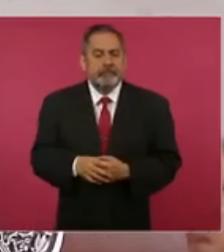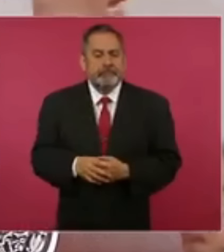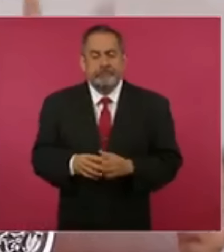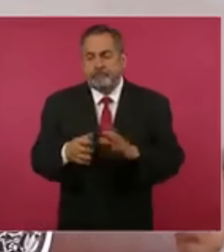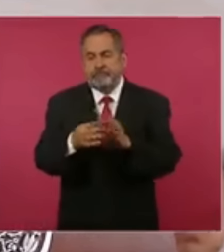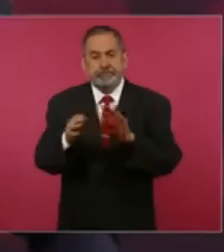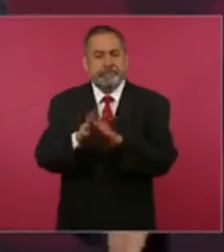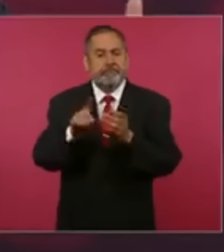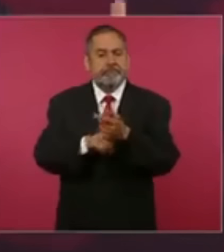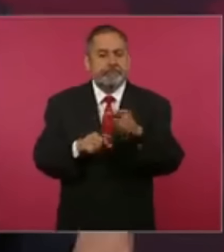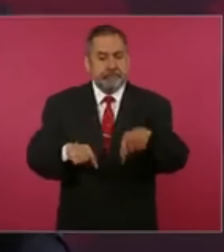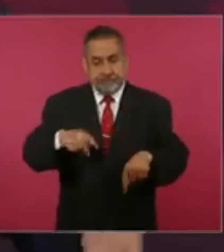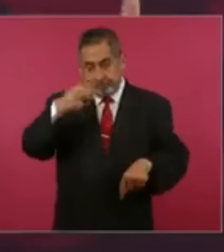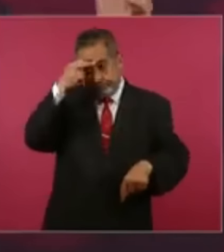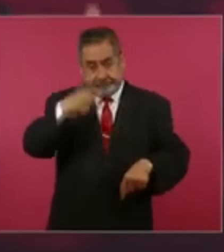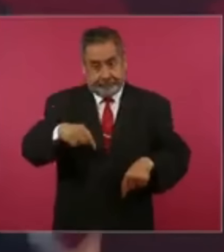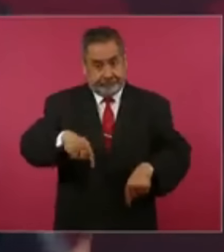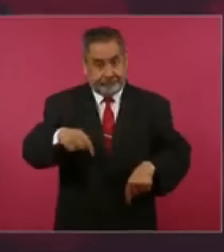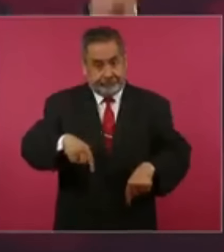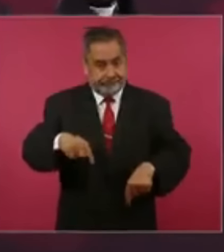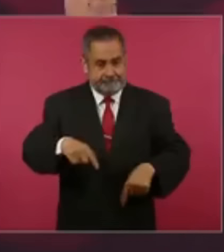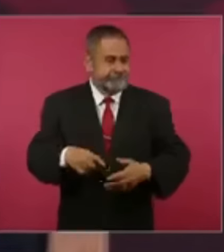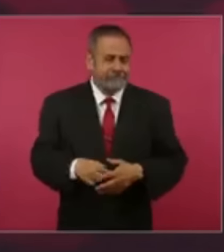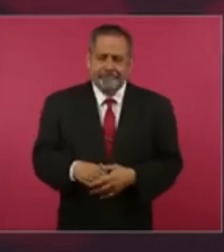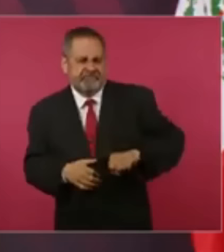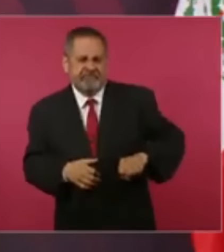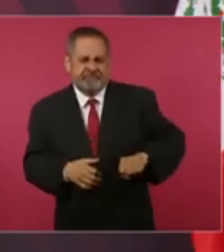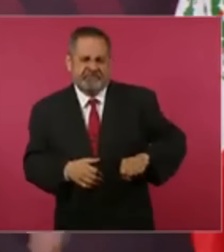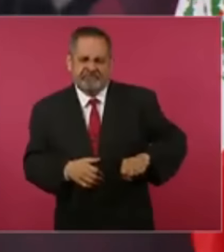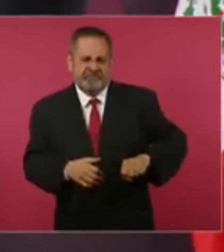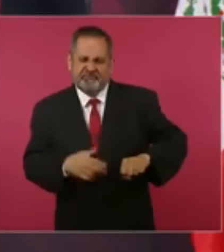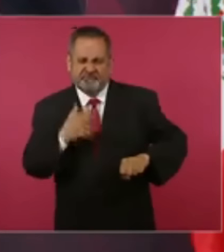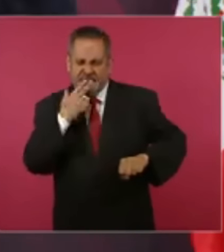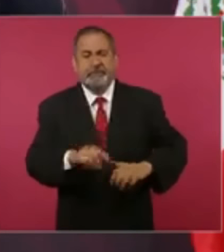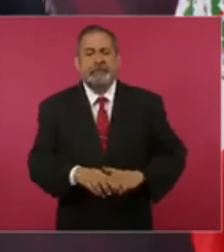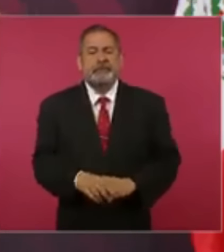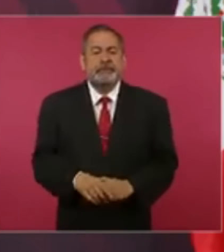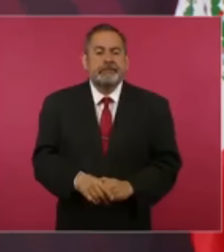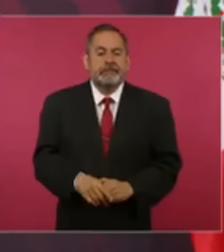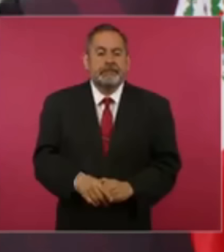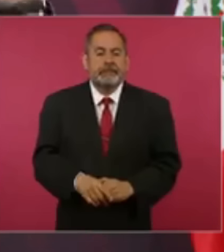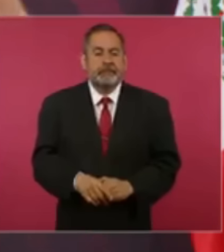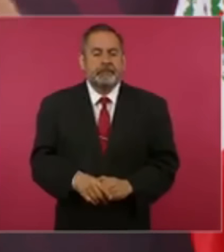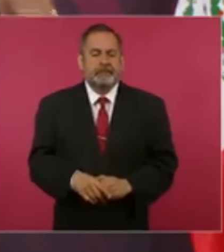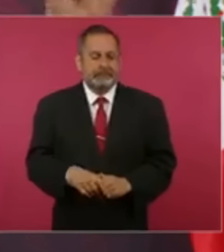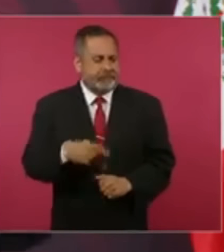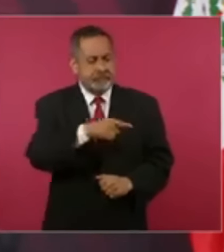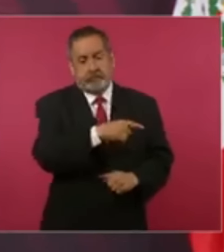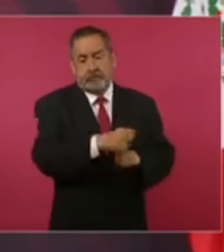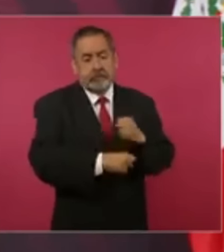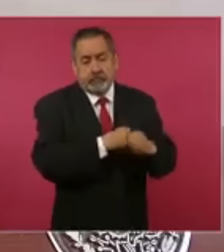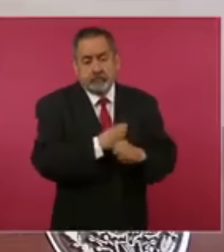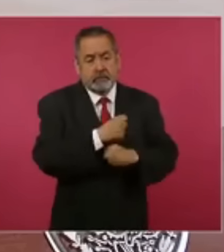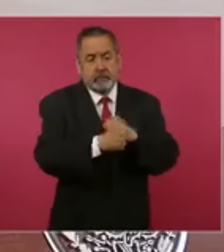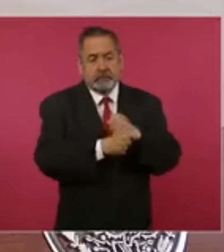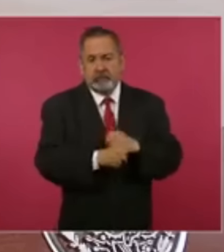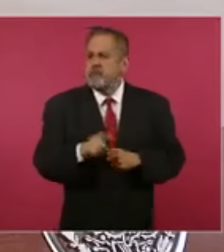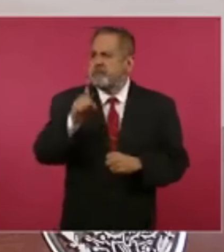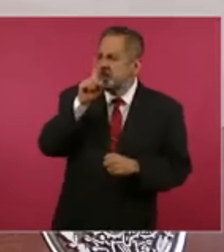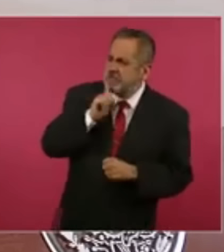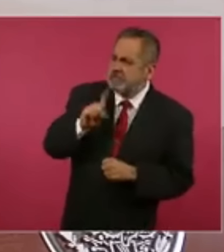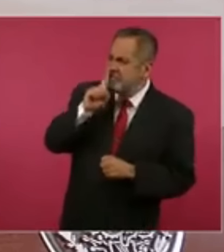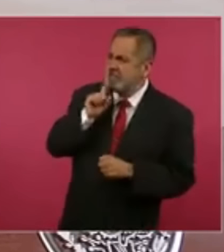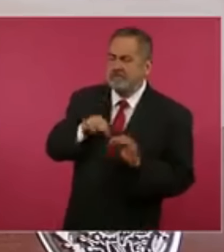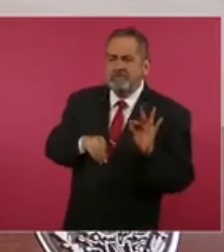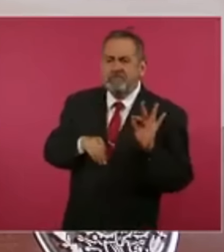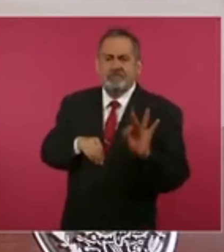eso en México ya no funciona. Eso que se mantuvo por siglos, porque